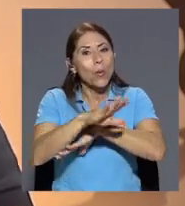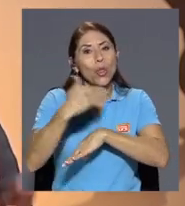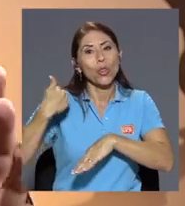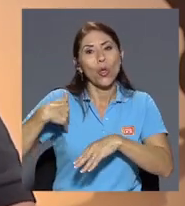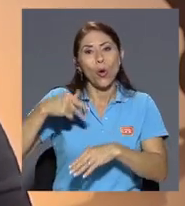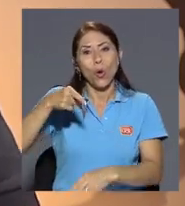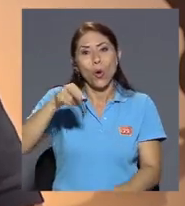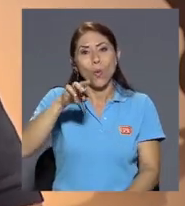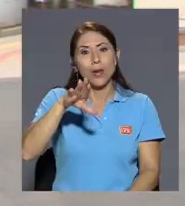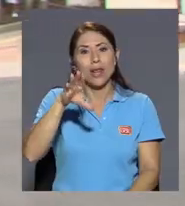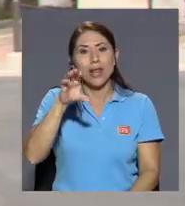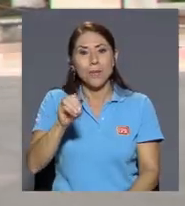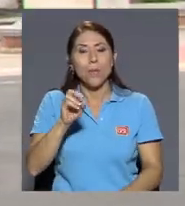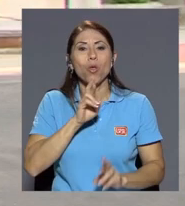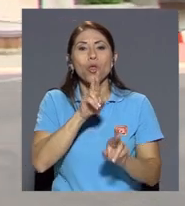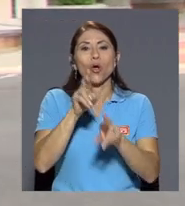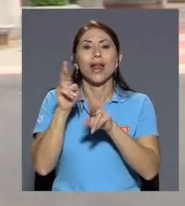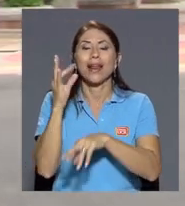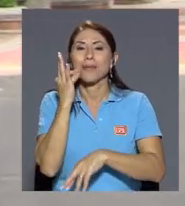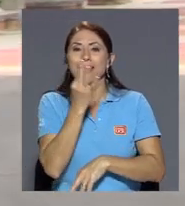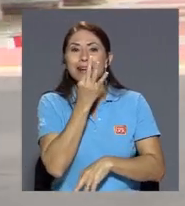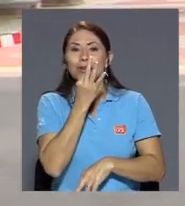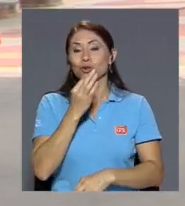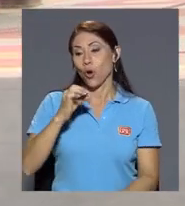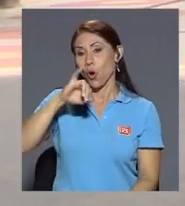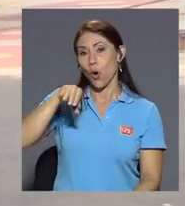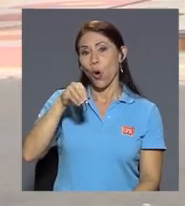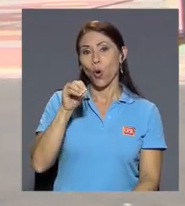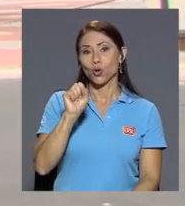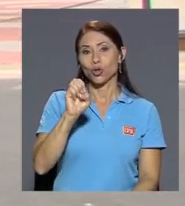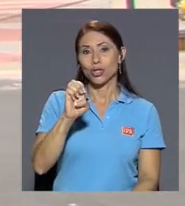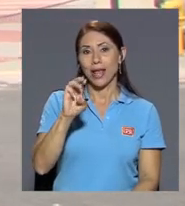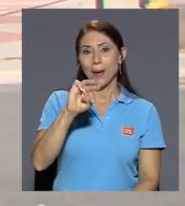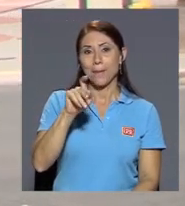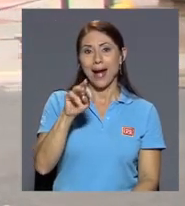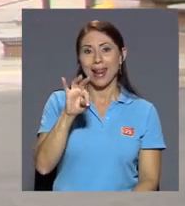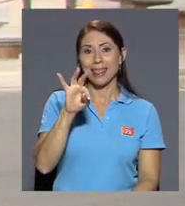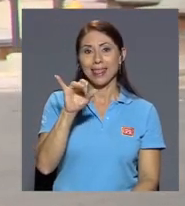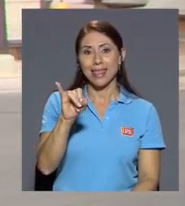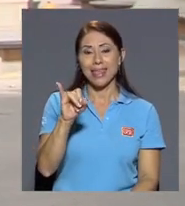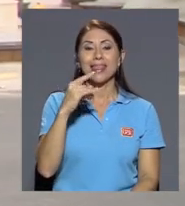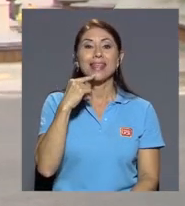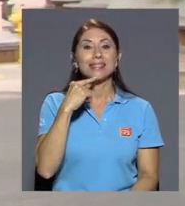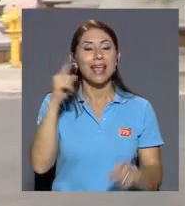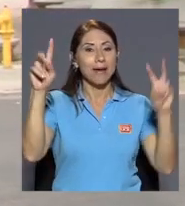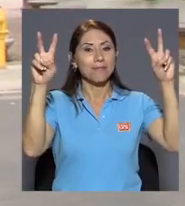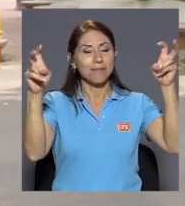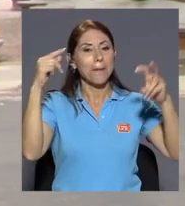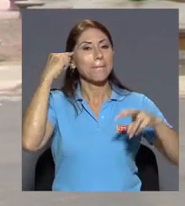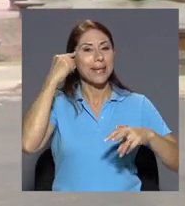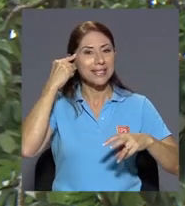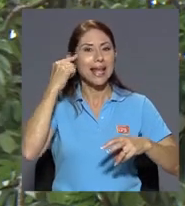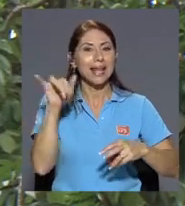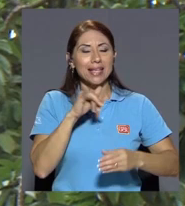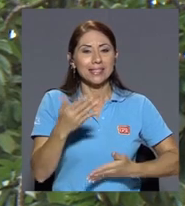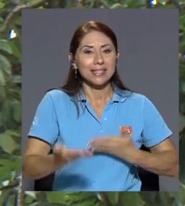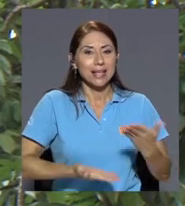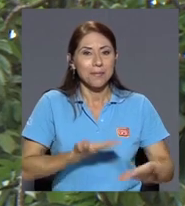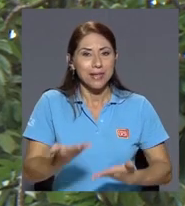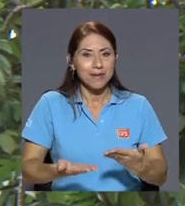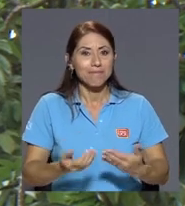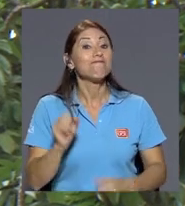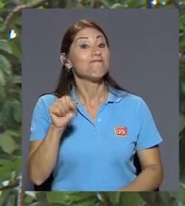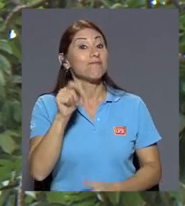montón de cosas José Martí decía pensar es servir sí de hecho el parque lleva su nombre en los años